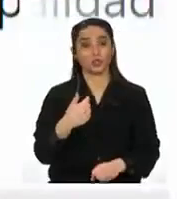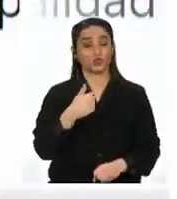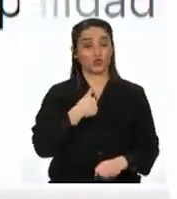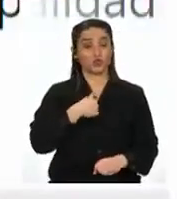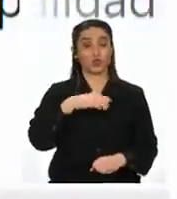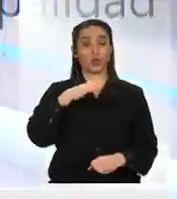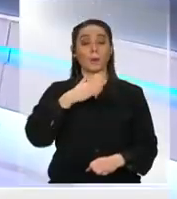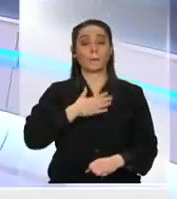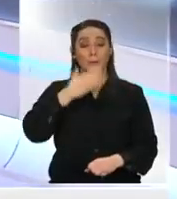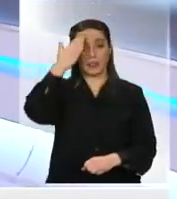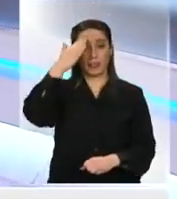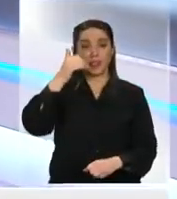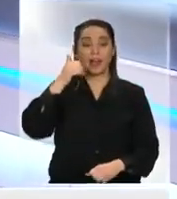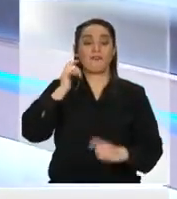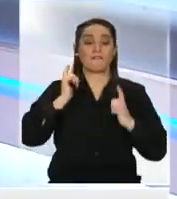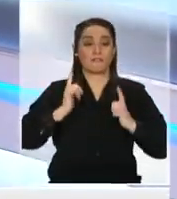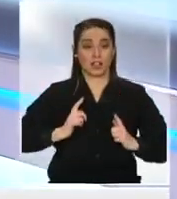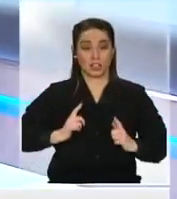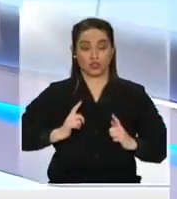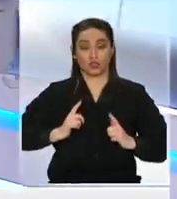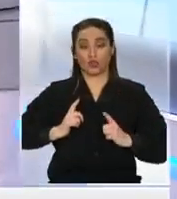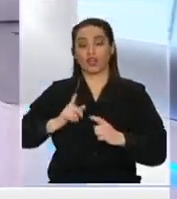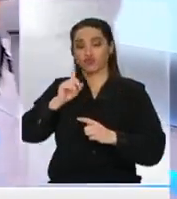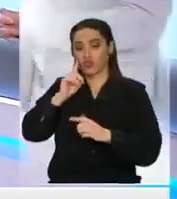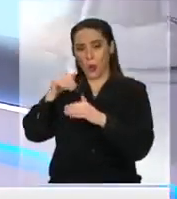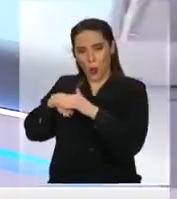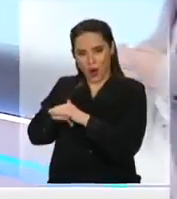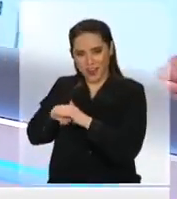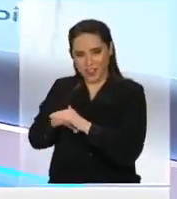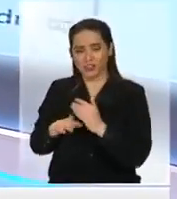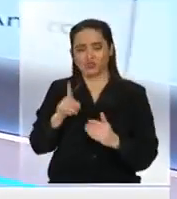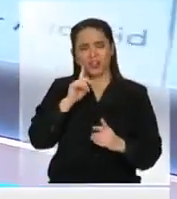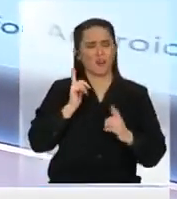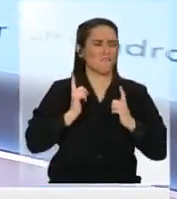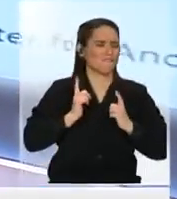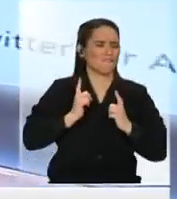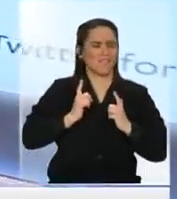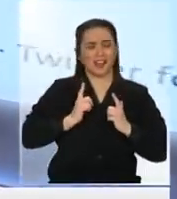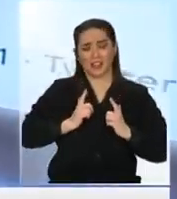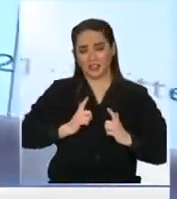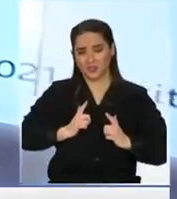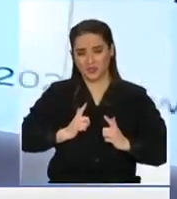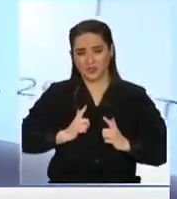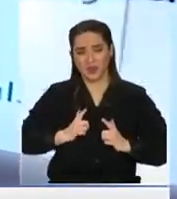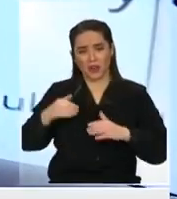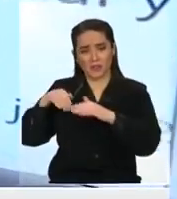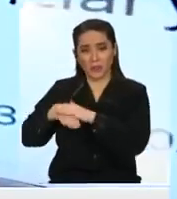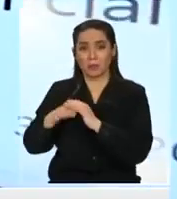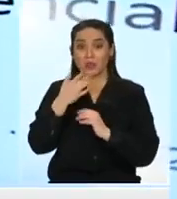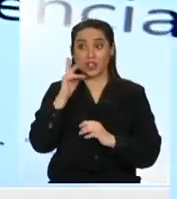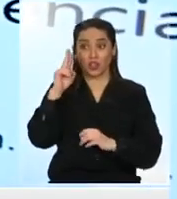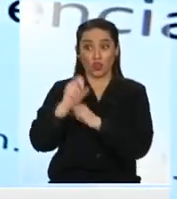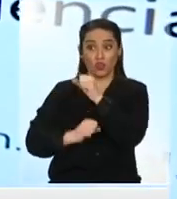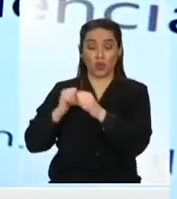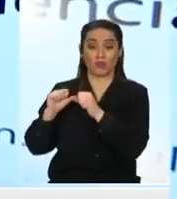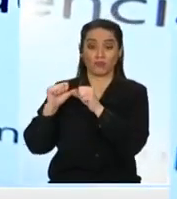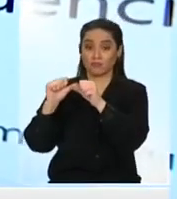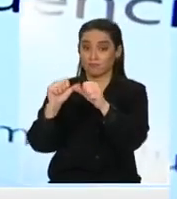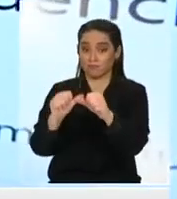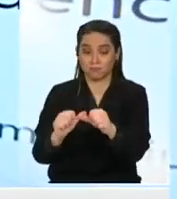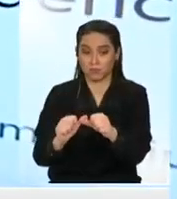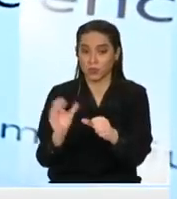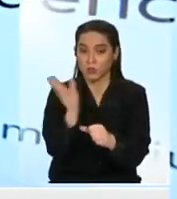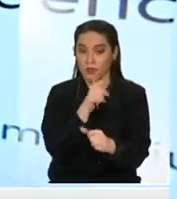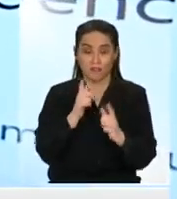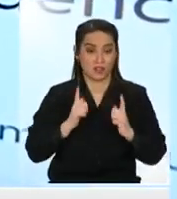uso de mis días de vacaciones que tenía acumulados. Tengo muchas vacaciones acumuladas porque hace dos años que no nos tomamos vacaciones la